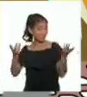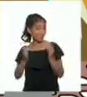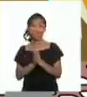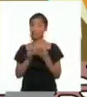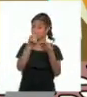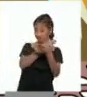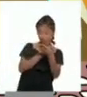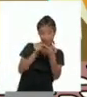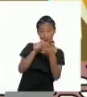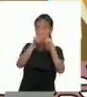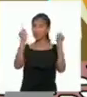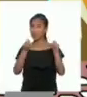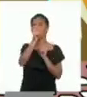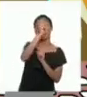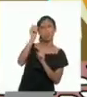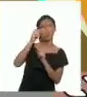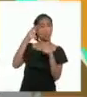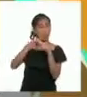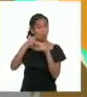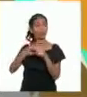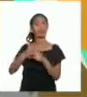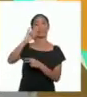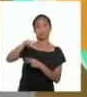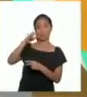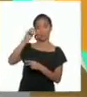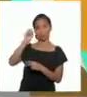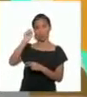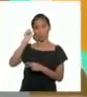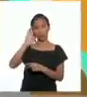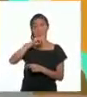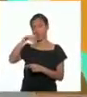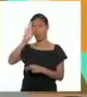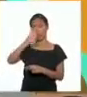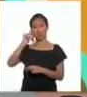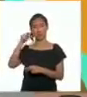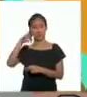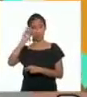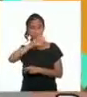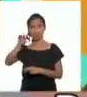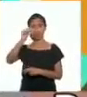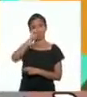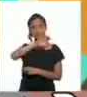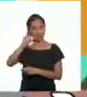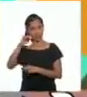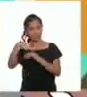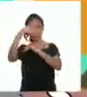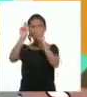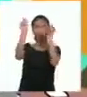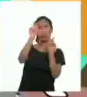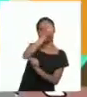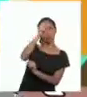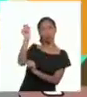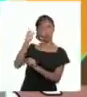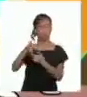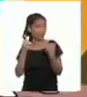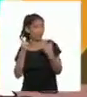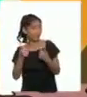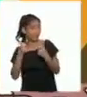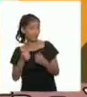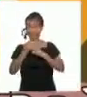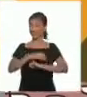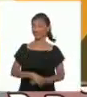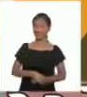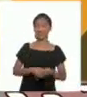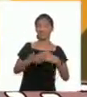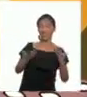escriban en tarjetas el nombre de nuestro patriota José Faustino Sánchez Carrión y ubíquenlo en su pizarra palabrera muy bien